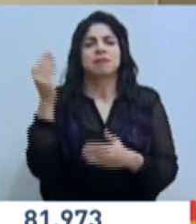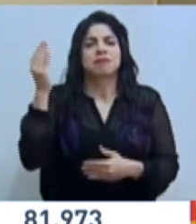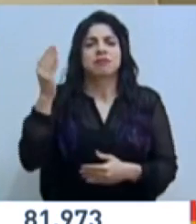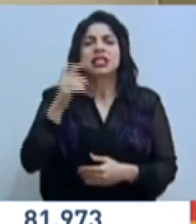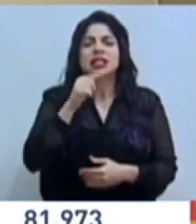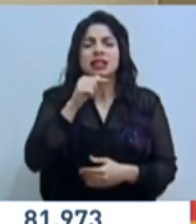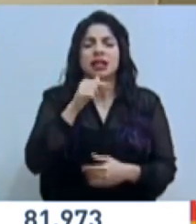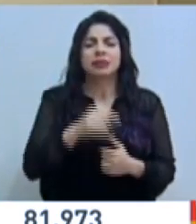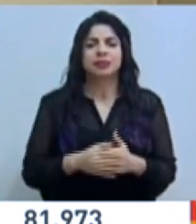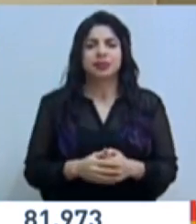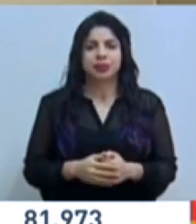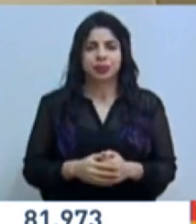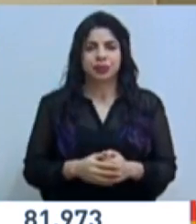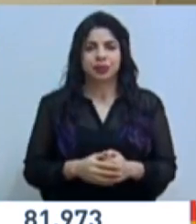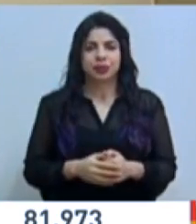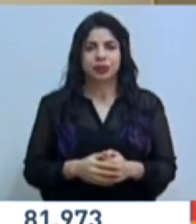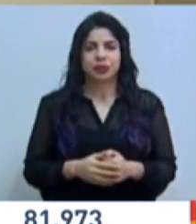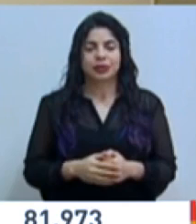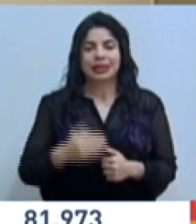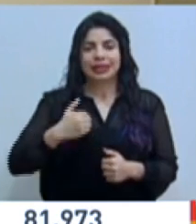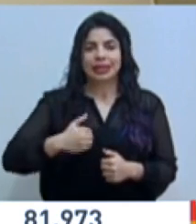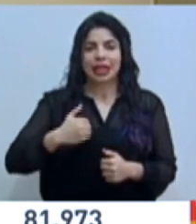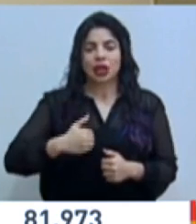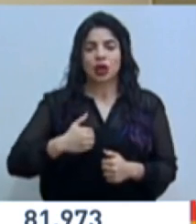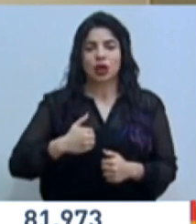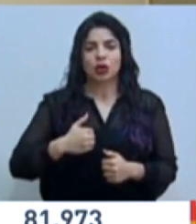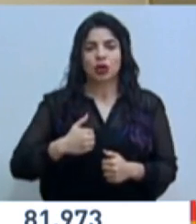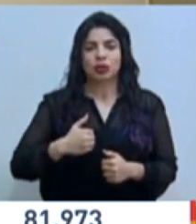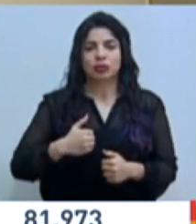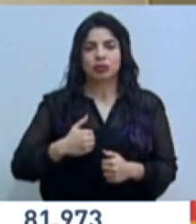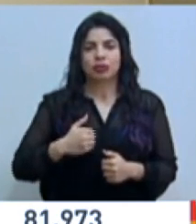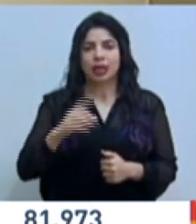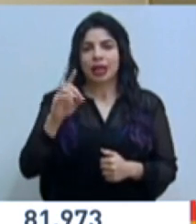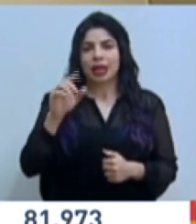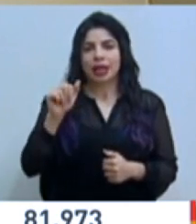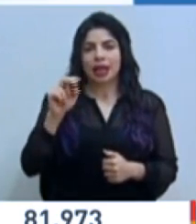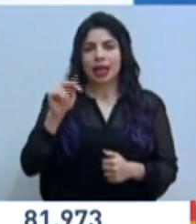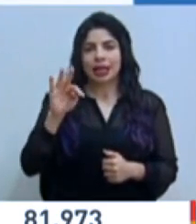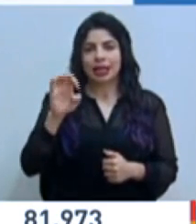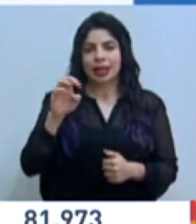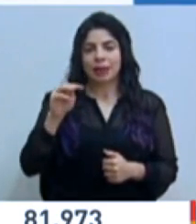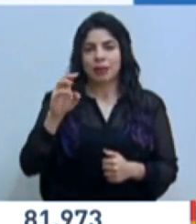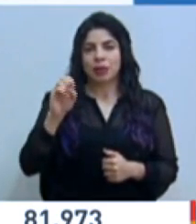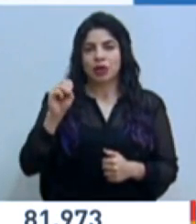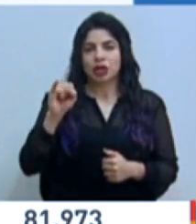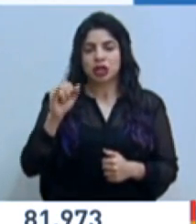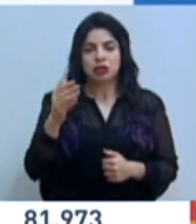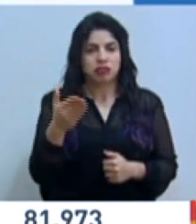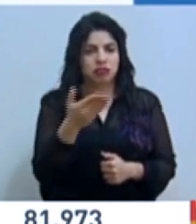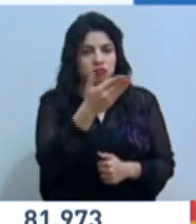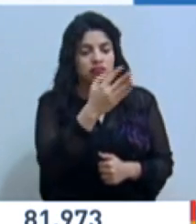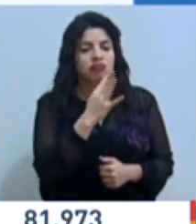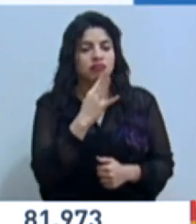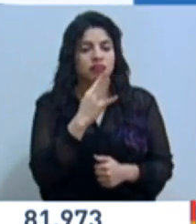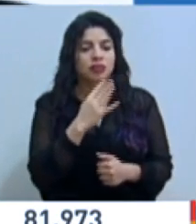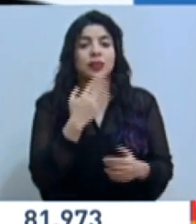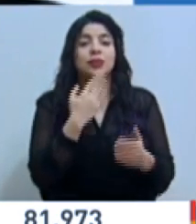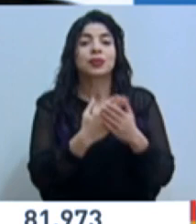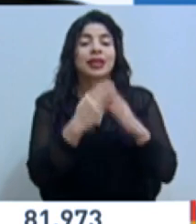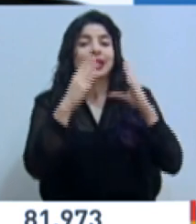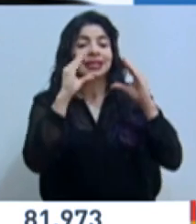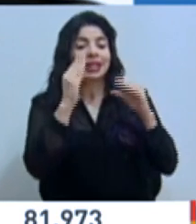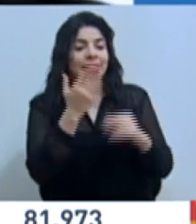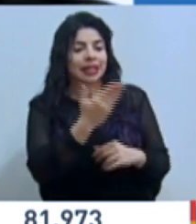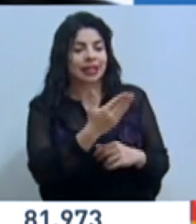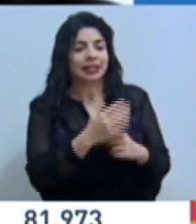las palabras del señor Dante Mossi, a quien le cedemos la palabra. Muy buenas